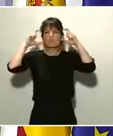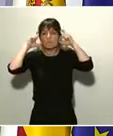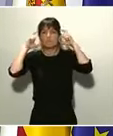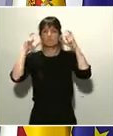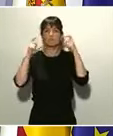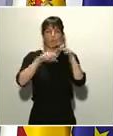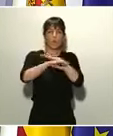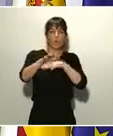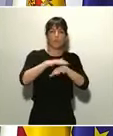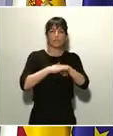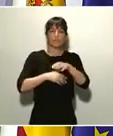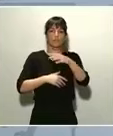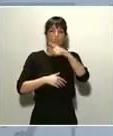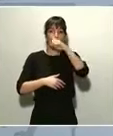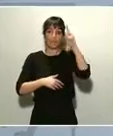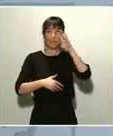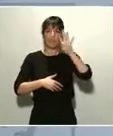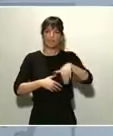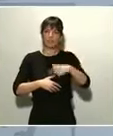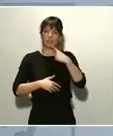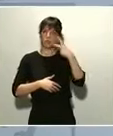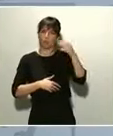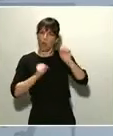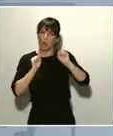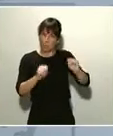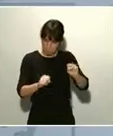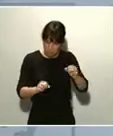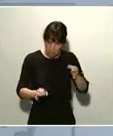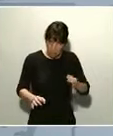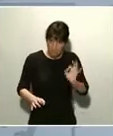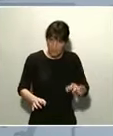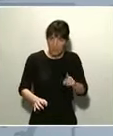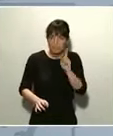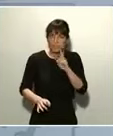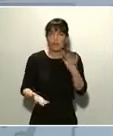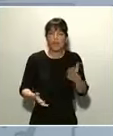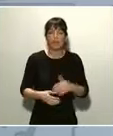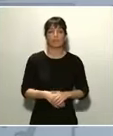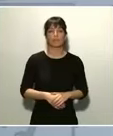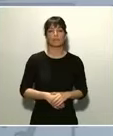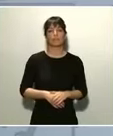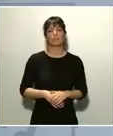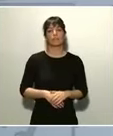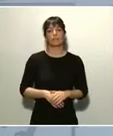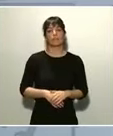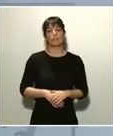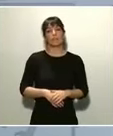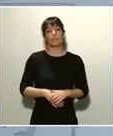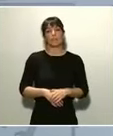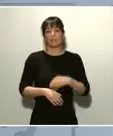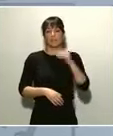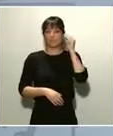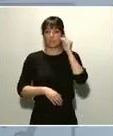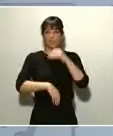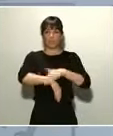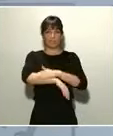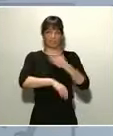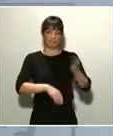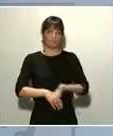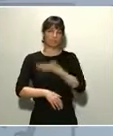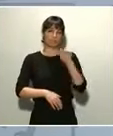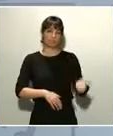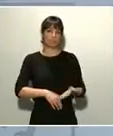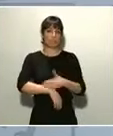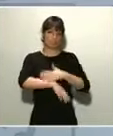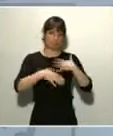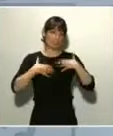condiciones de desmentirlo? Bueno, yo creo que a lo largo de las comparecencias de los distintos ministros, en este caso el ministro de Sanidad, ha quedado bien claro el que